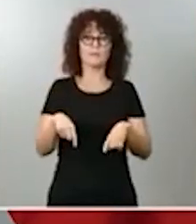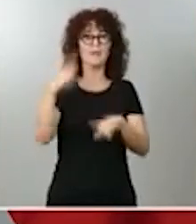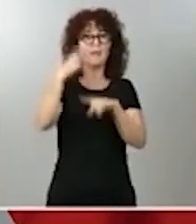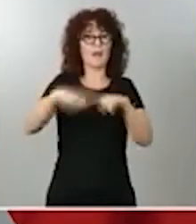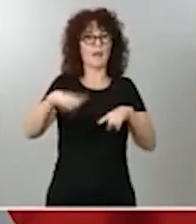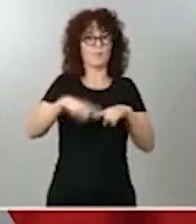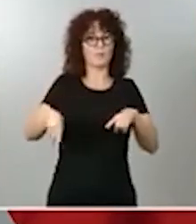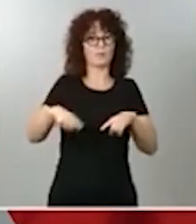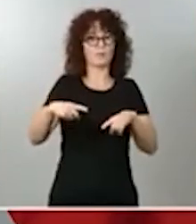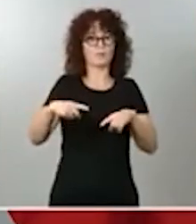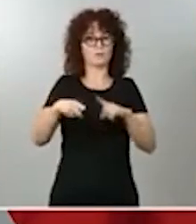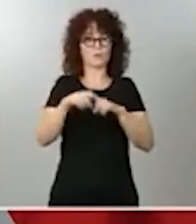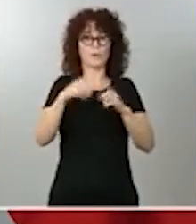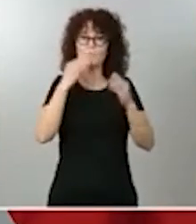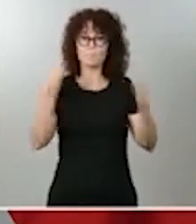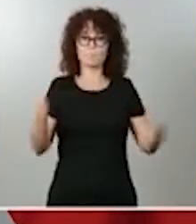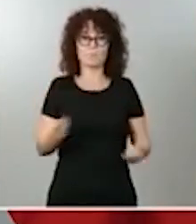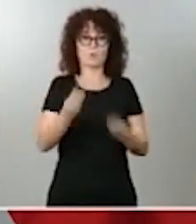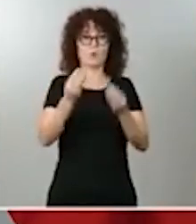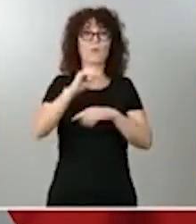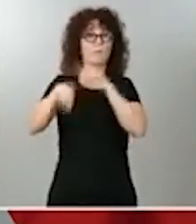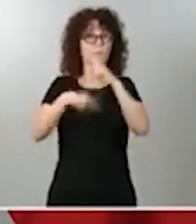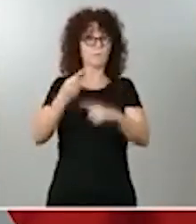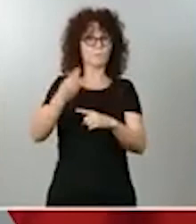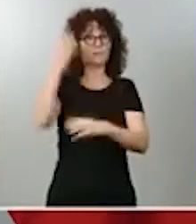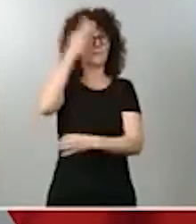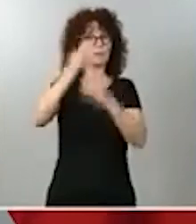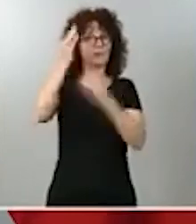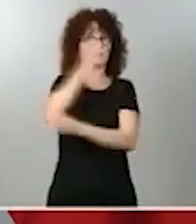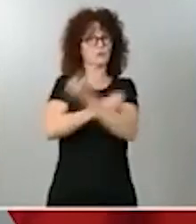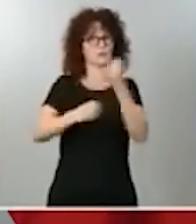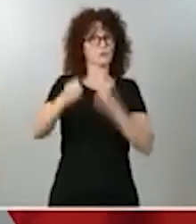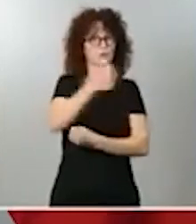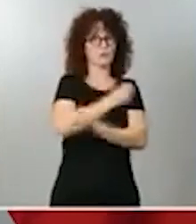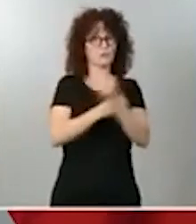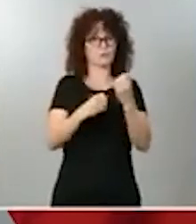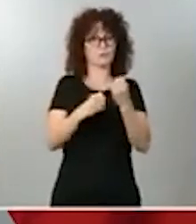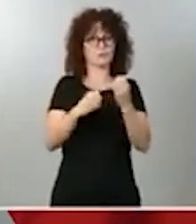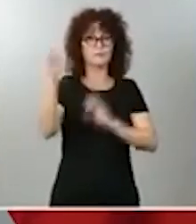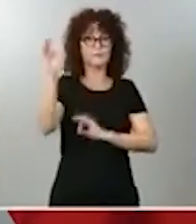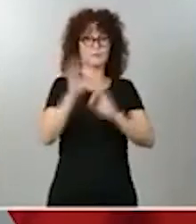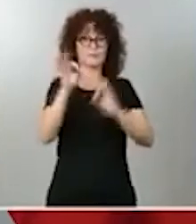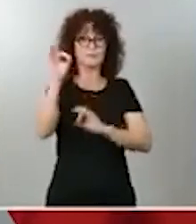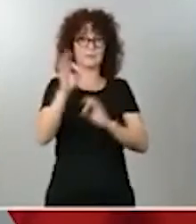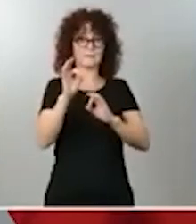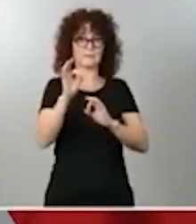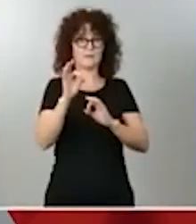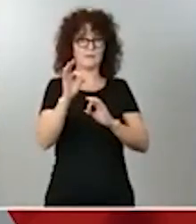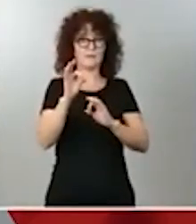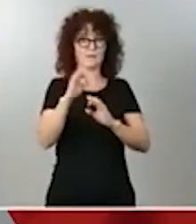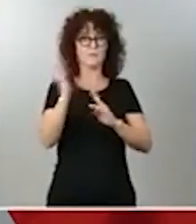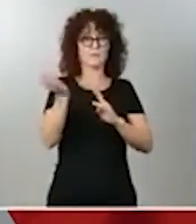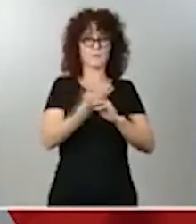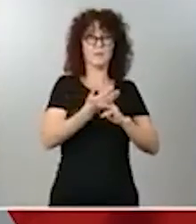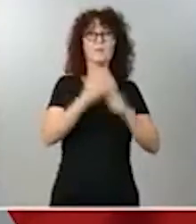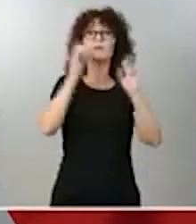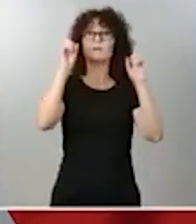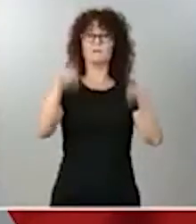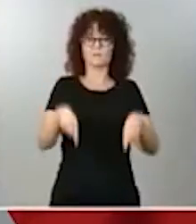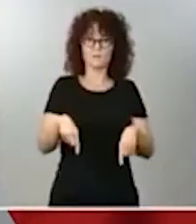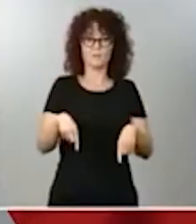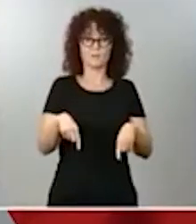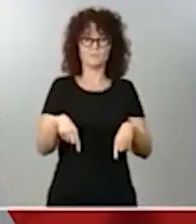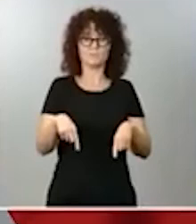los datos económicos, la tasa de parcialidad y la brecha de género que hay en la tasa de parcialidad. Ya la